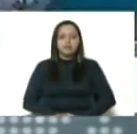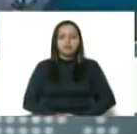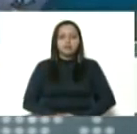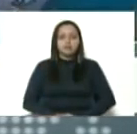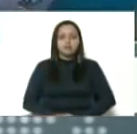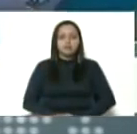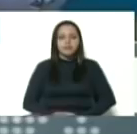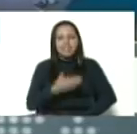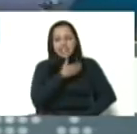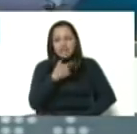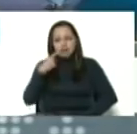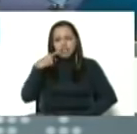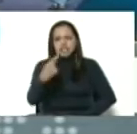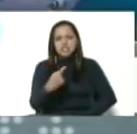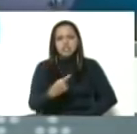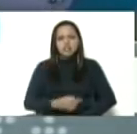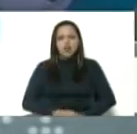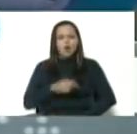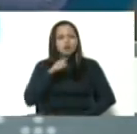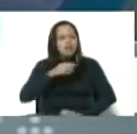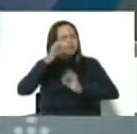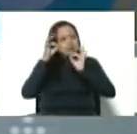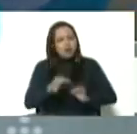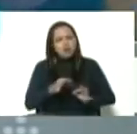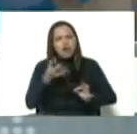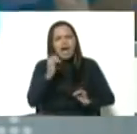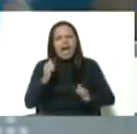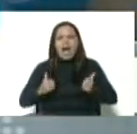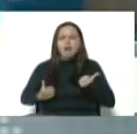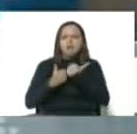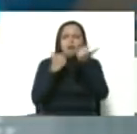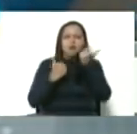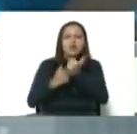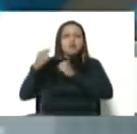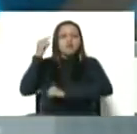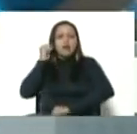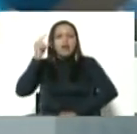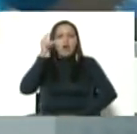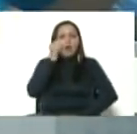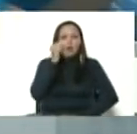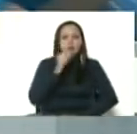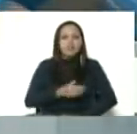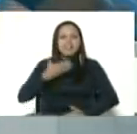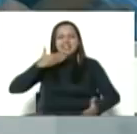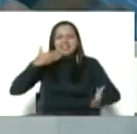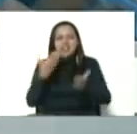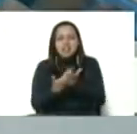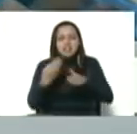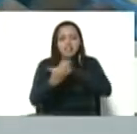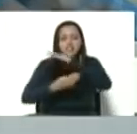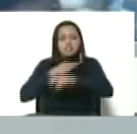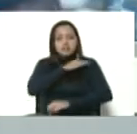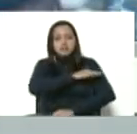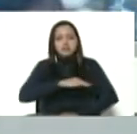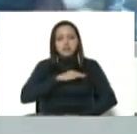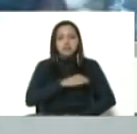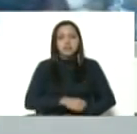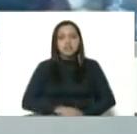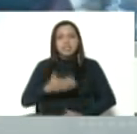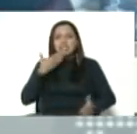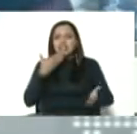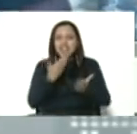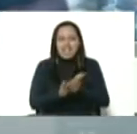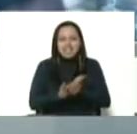Torres, queremos decirle que cuente usted con este hombres y mujeres, gracias a estas bases de misión y